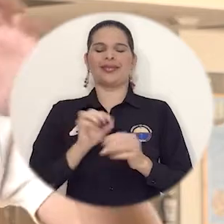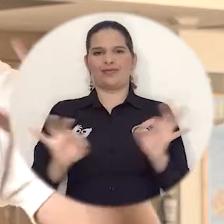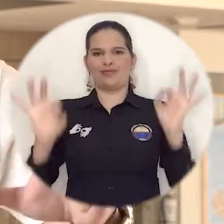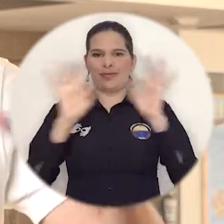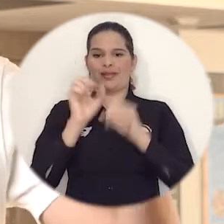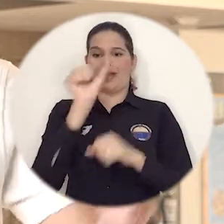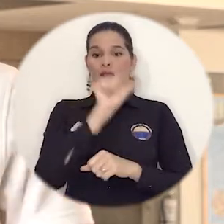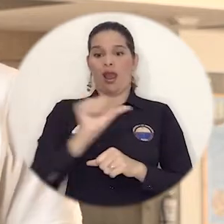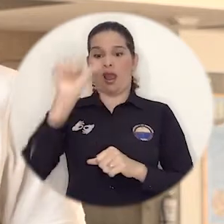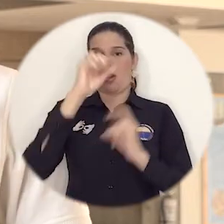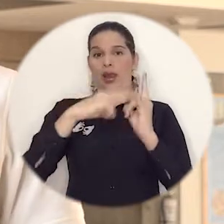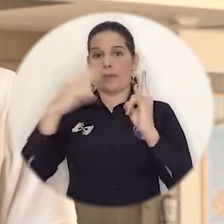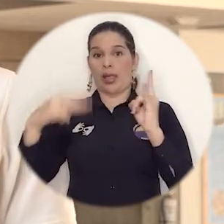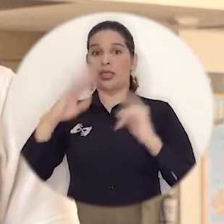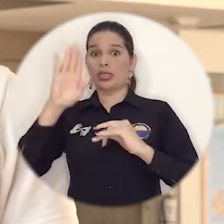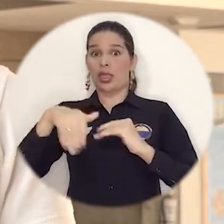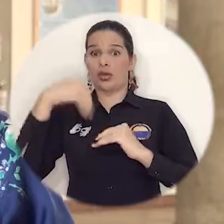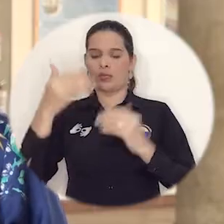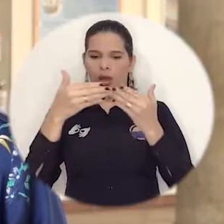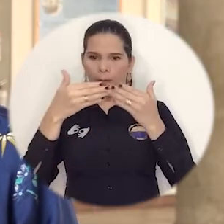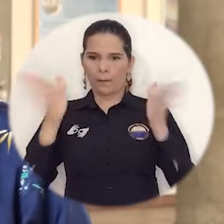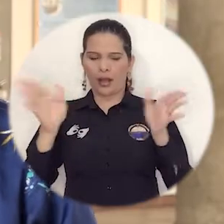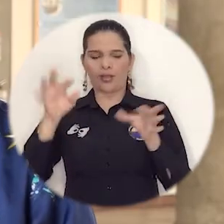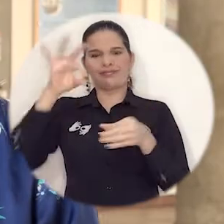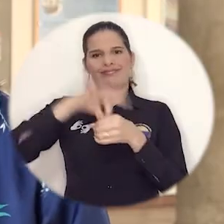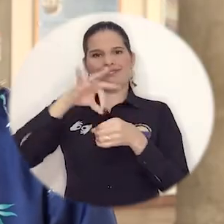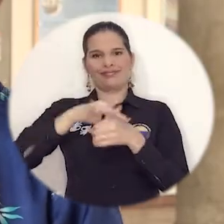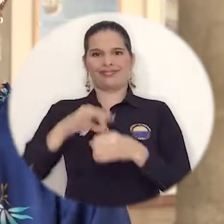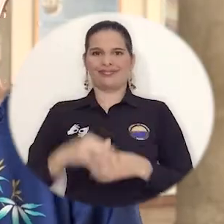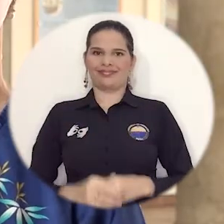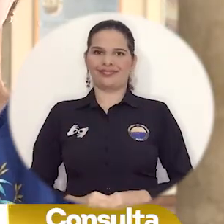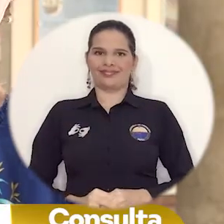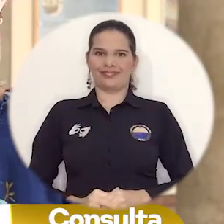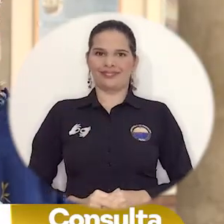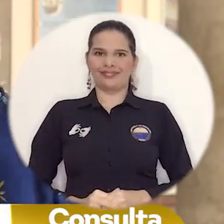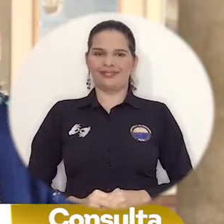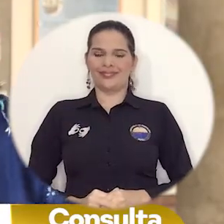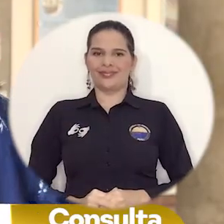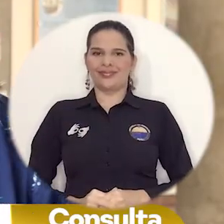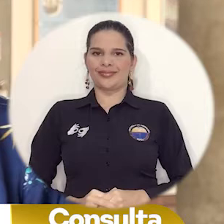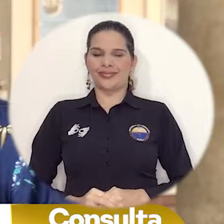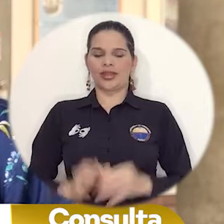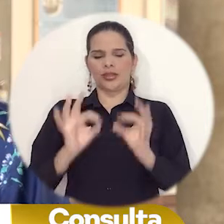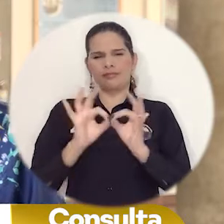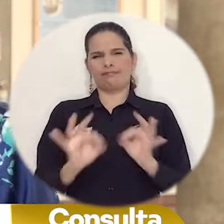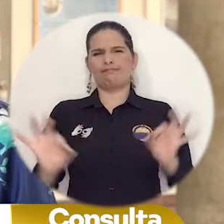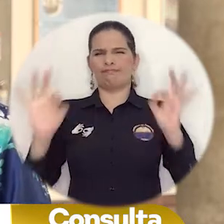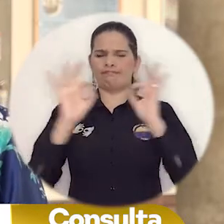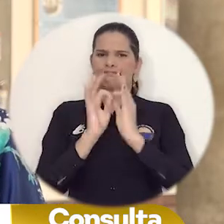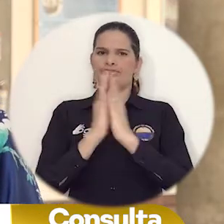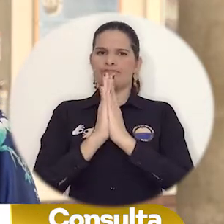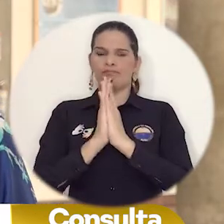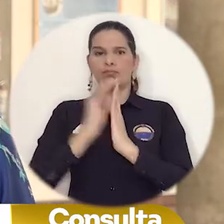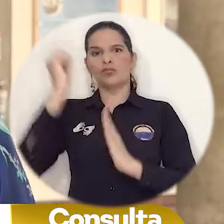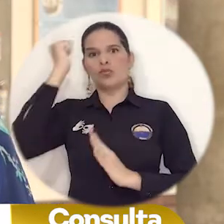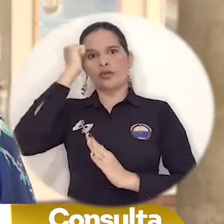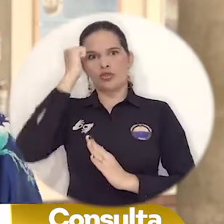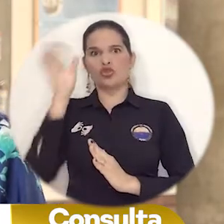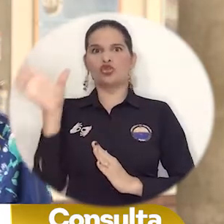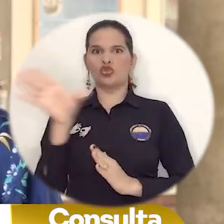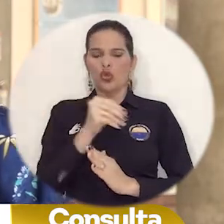plataforma habilitada para el proceso de consulta. Es importante que los docentes tengan activo su correo